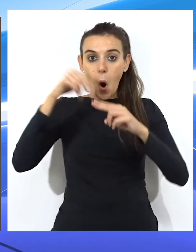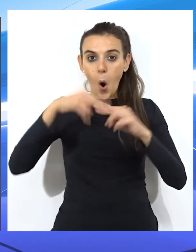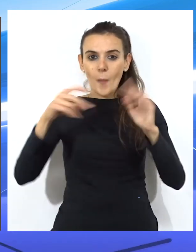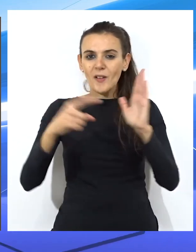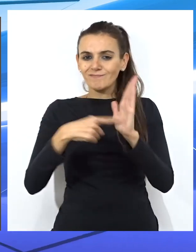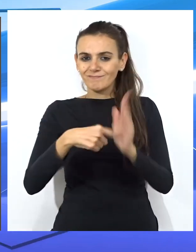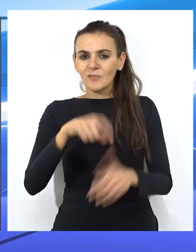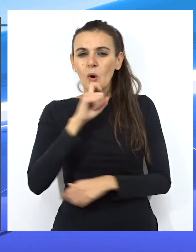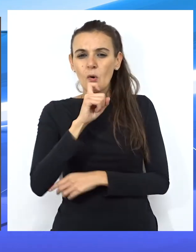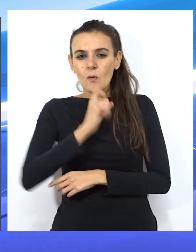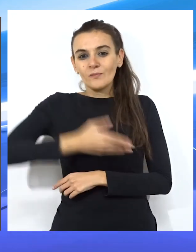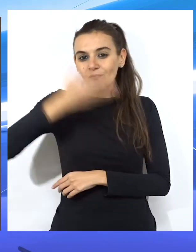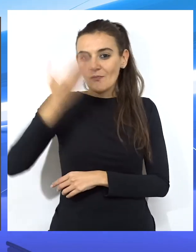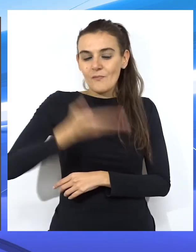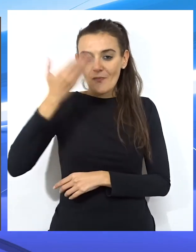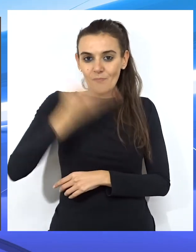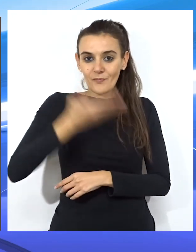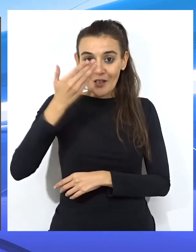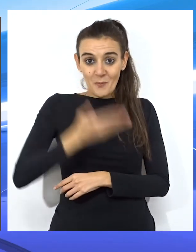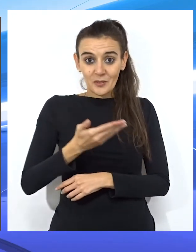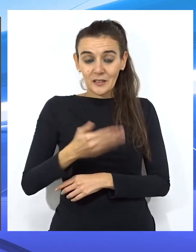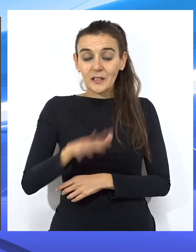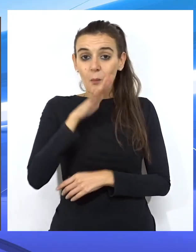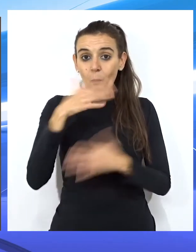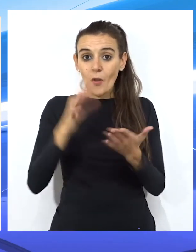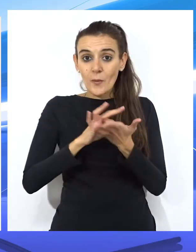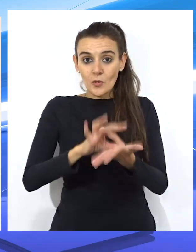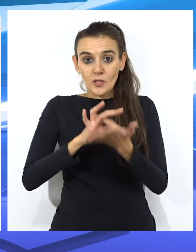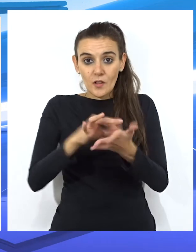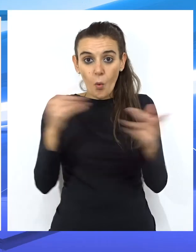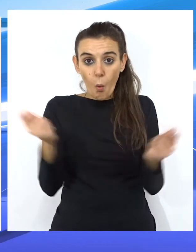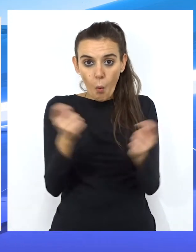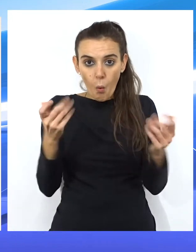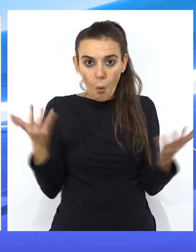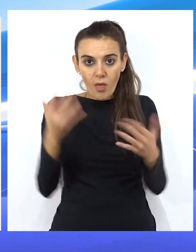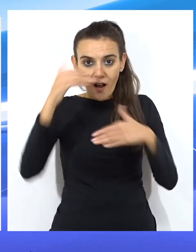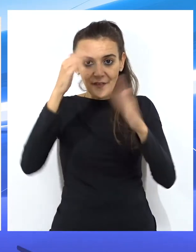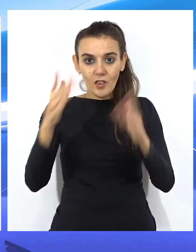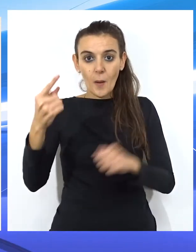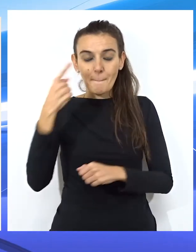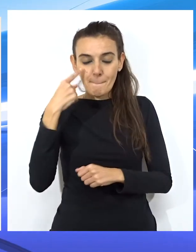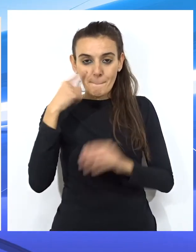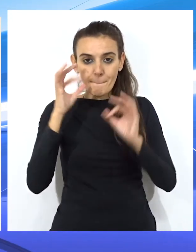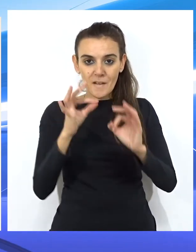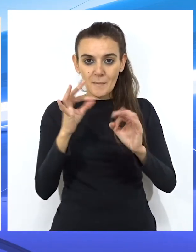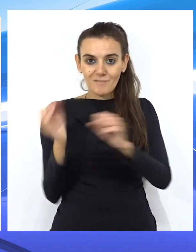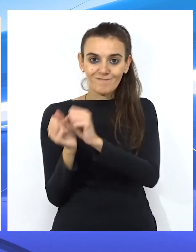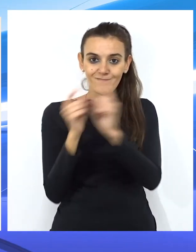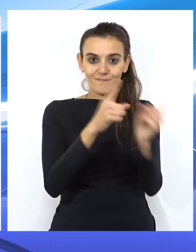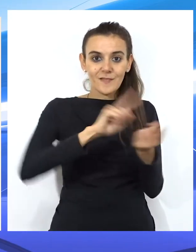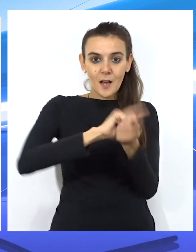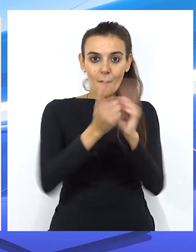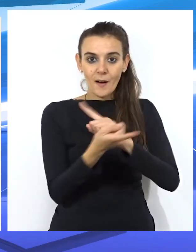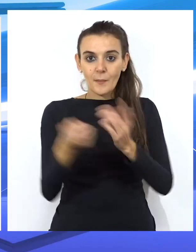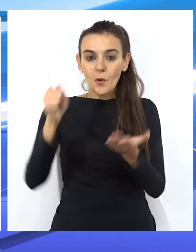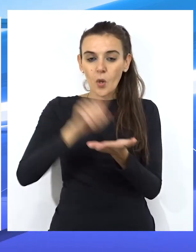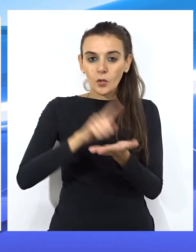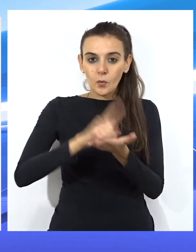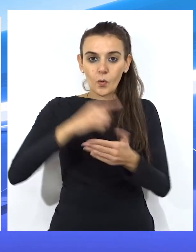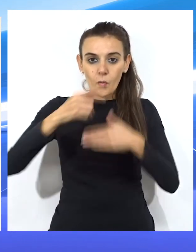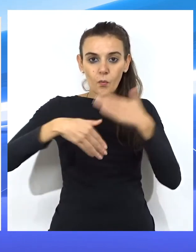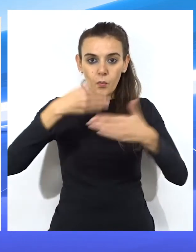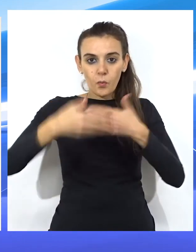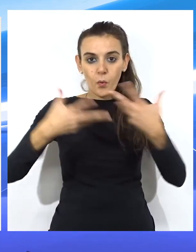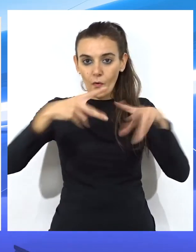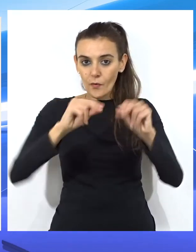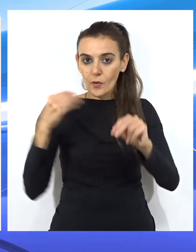una obra muy importante. El Servicio de Urgencias de Atención Primaria se va a trasladar en cuanto la obra